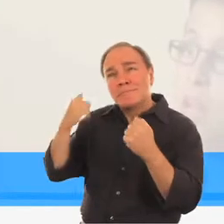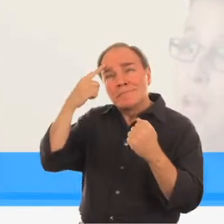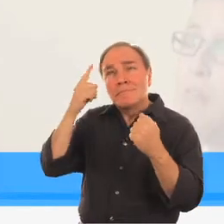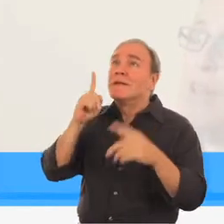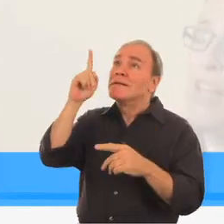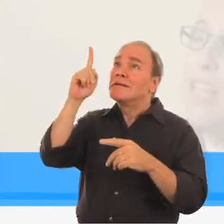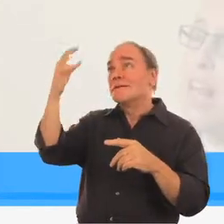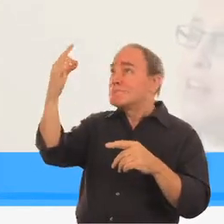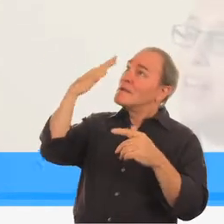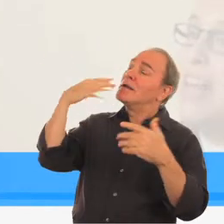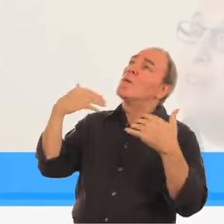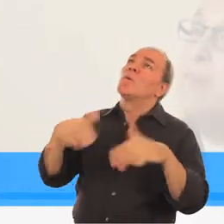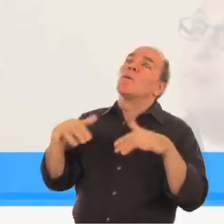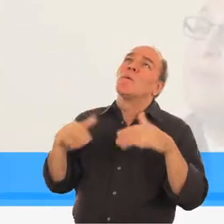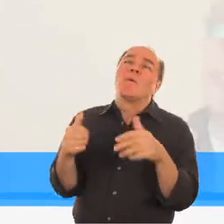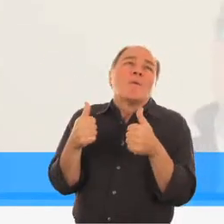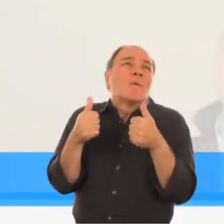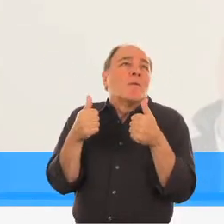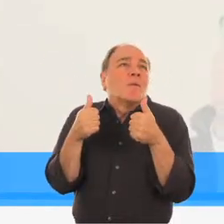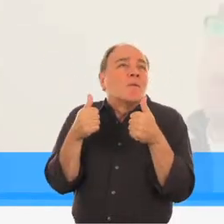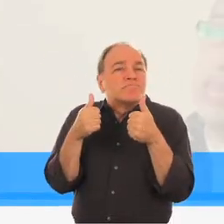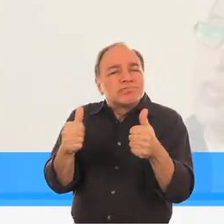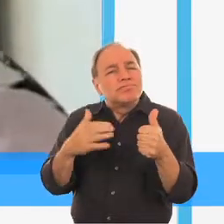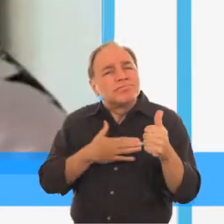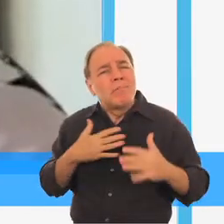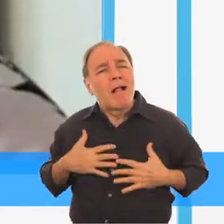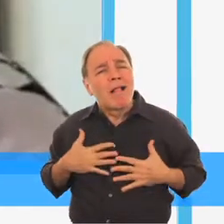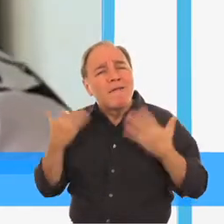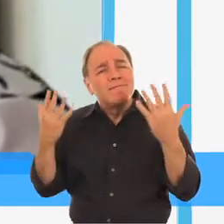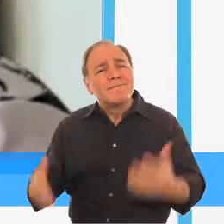Afortunado sería poco decir. Diría que soy uno de los más bendecidos.